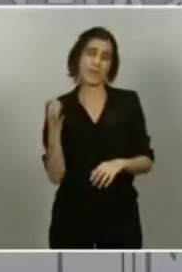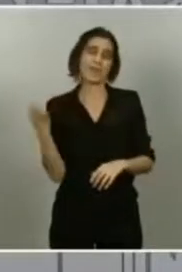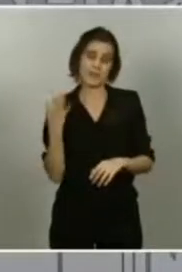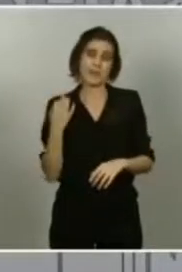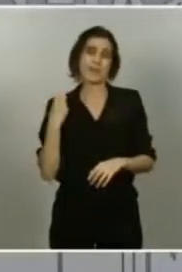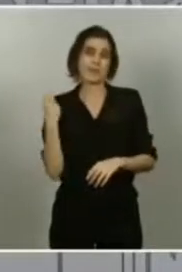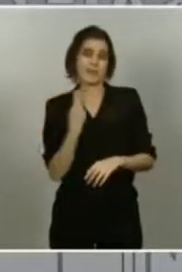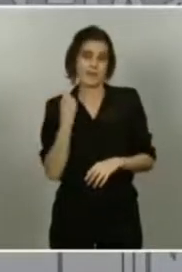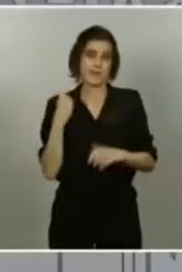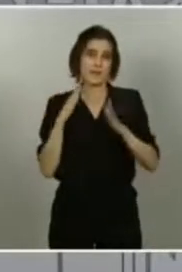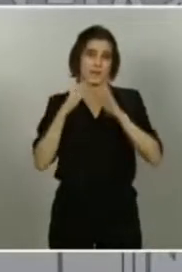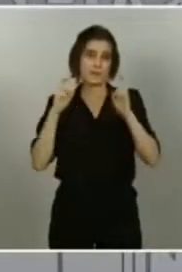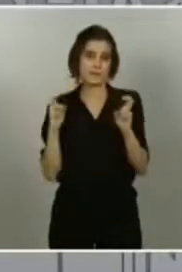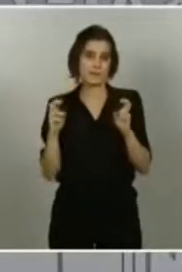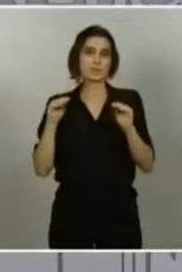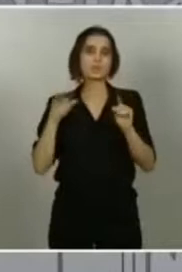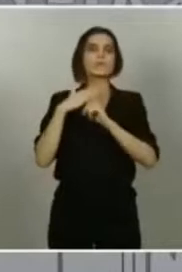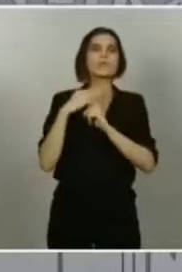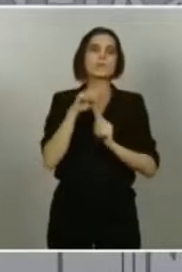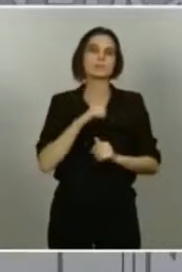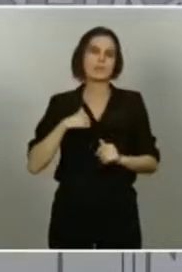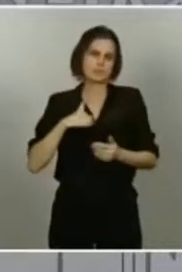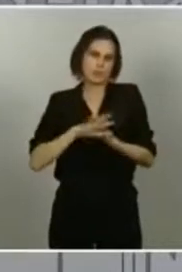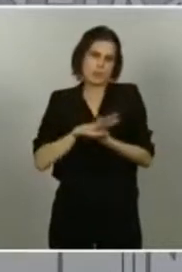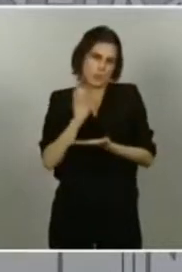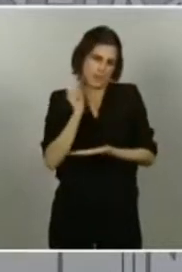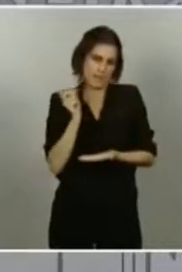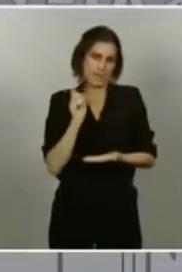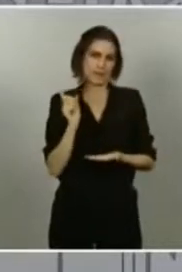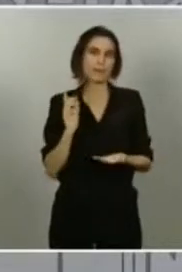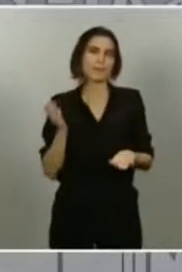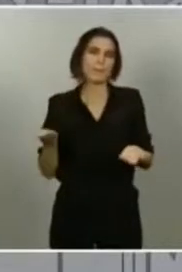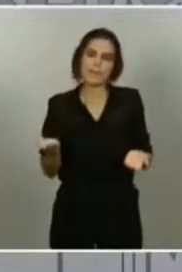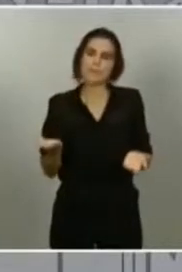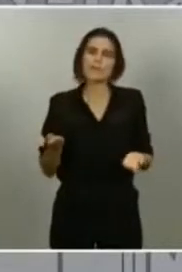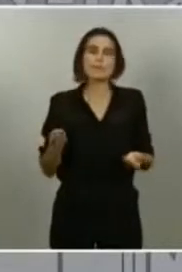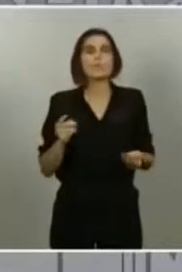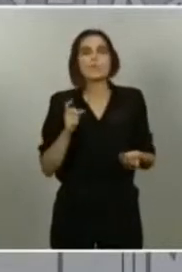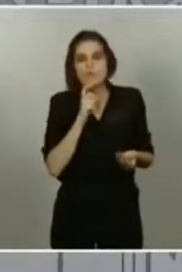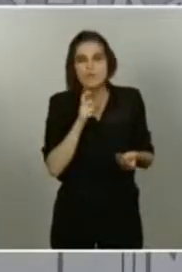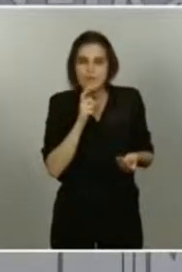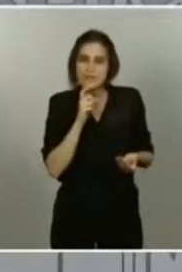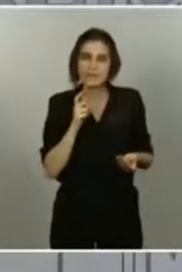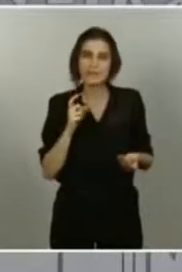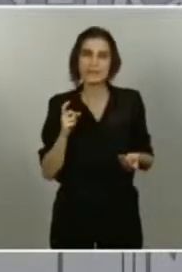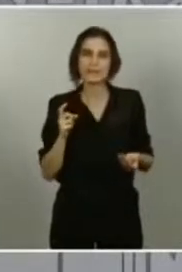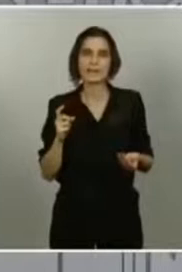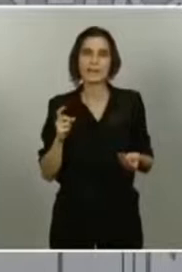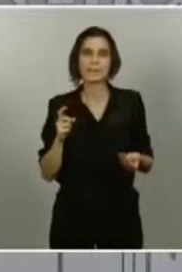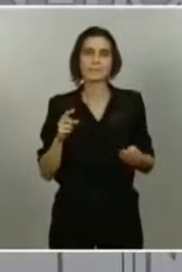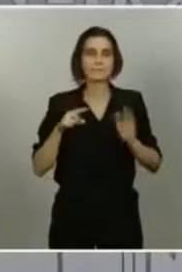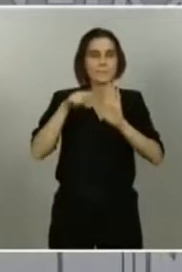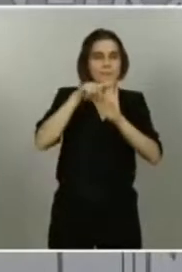no voy a entrar a valorar, pero es muy difícil que todas estas medidas de control se puedan aplicar